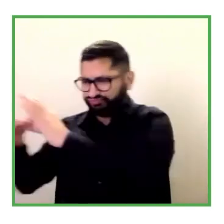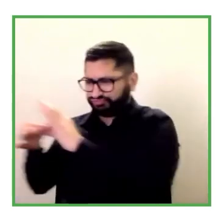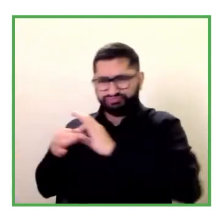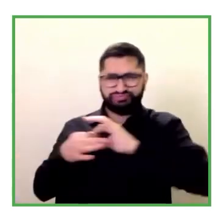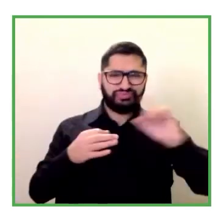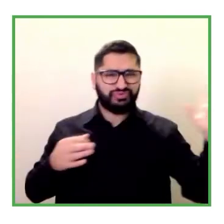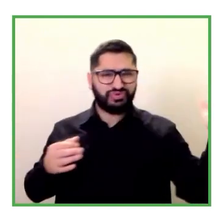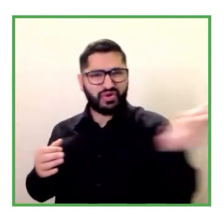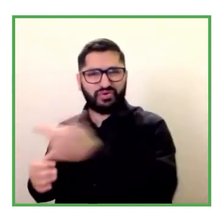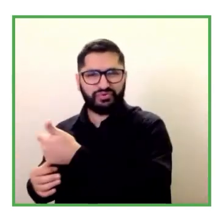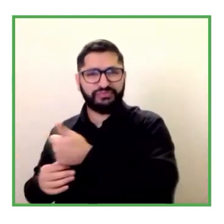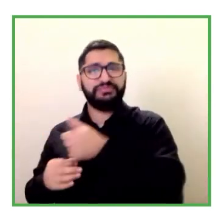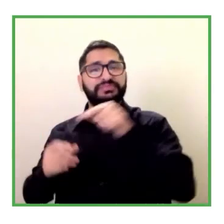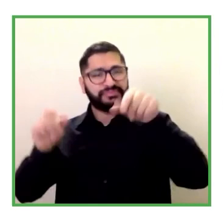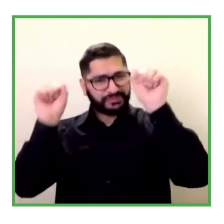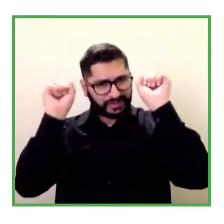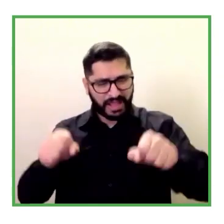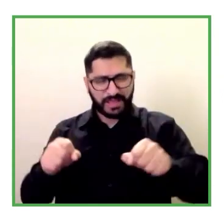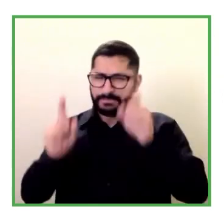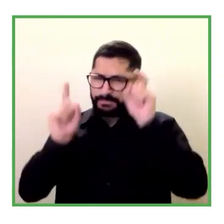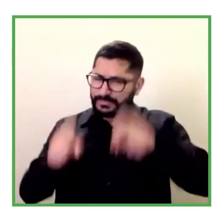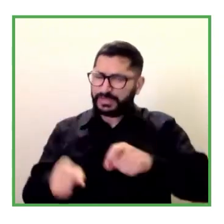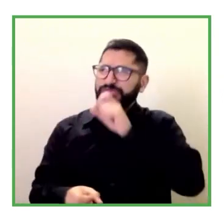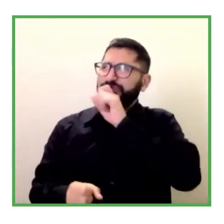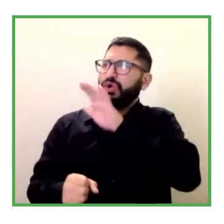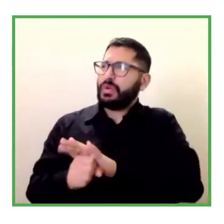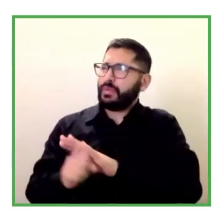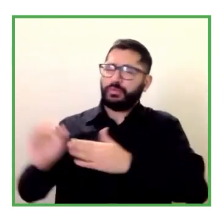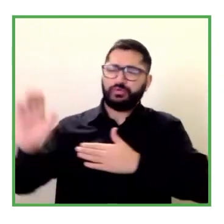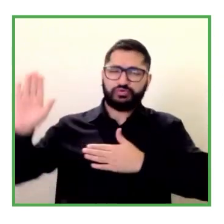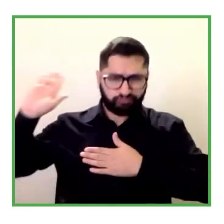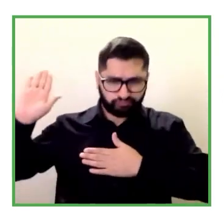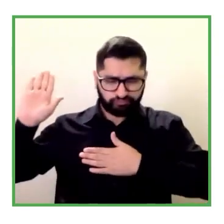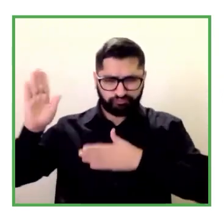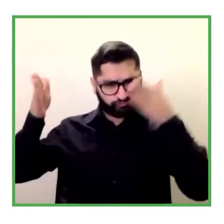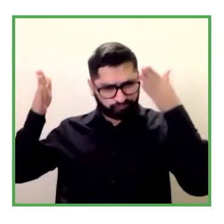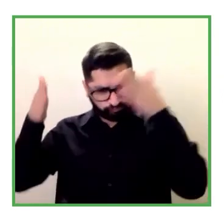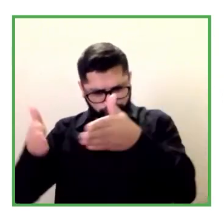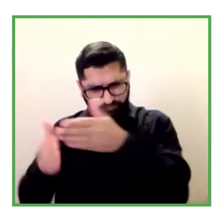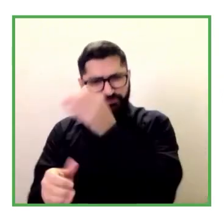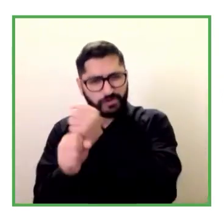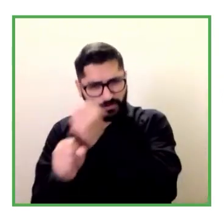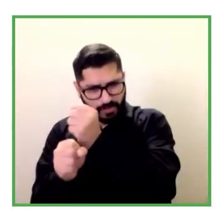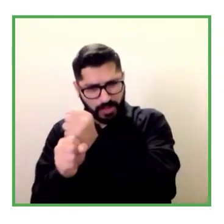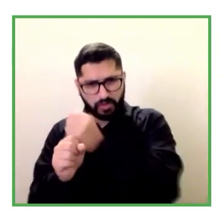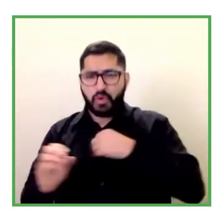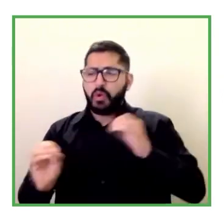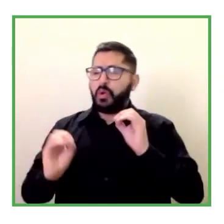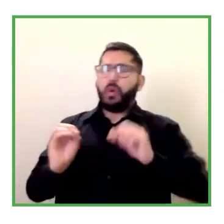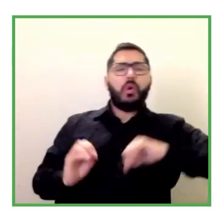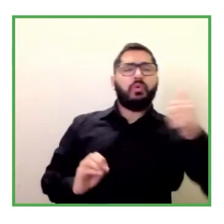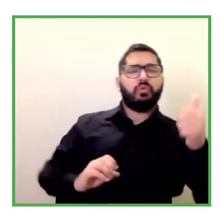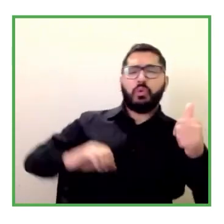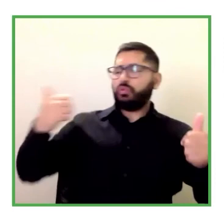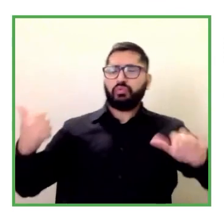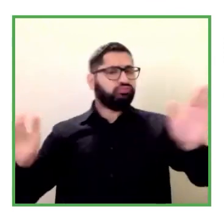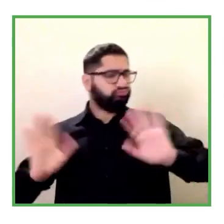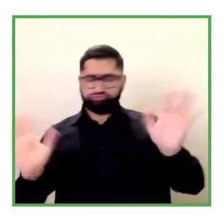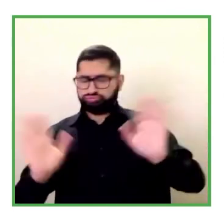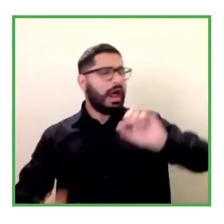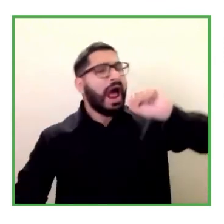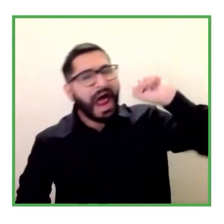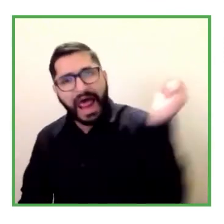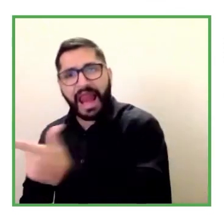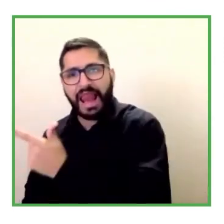está pasando en algunos lugares tenemos realmente que generar esta injerencia y trabajar todos en conjunto entonces